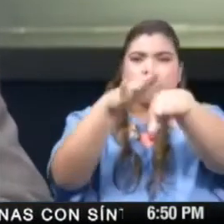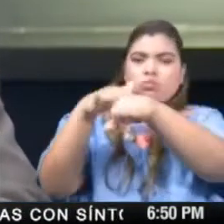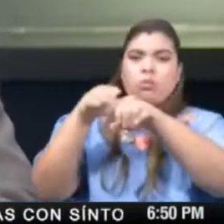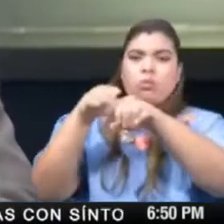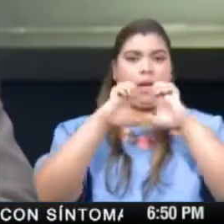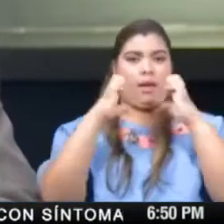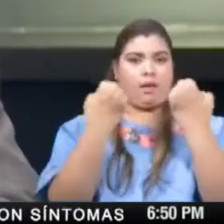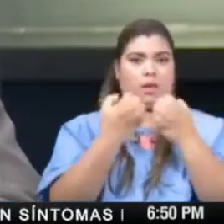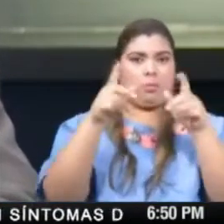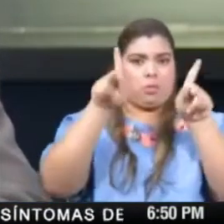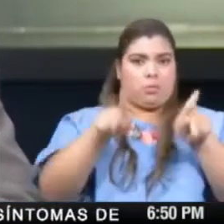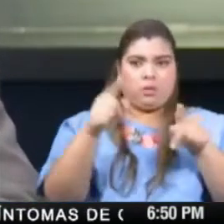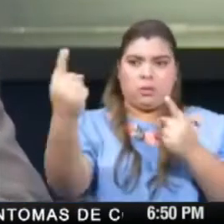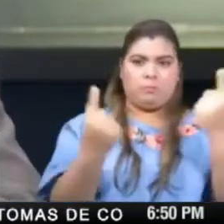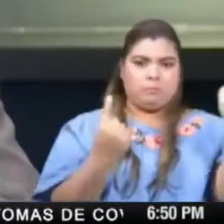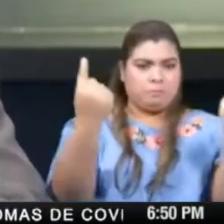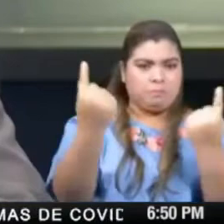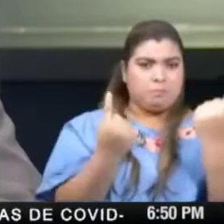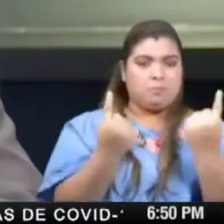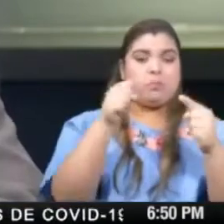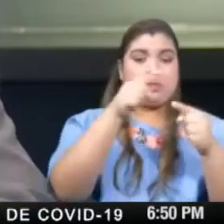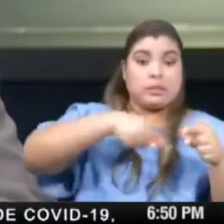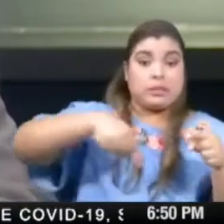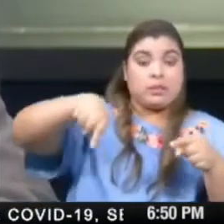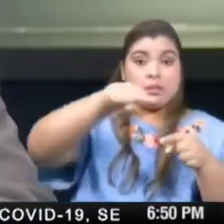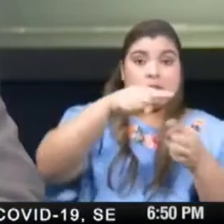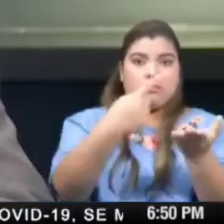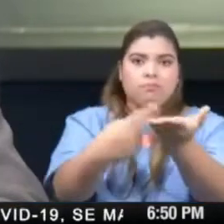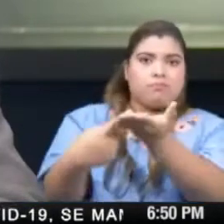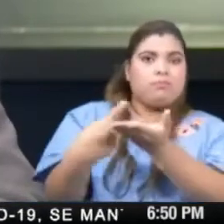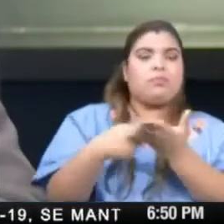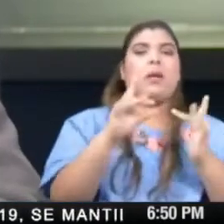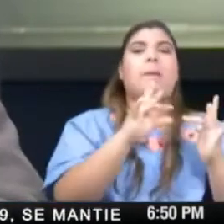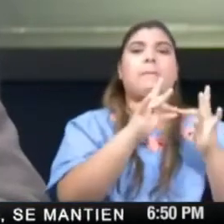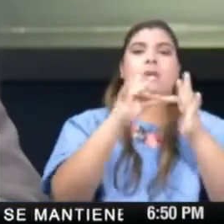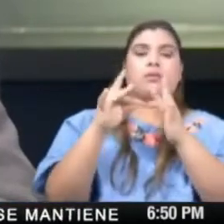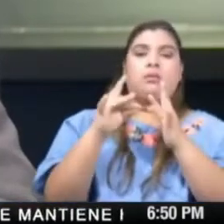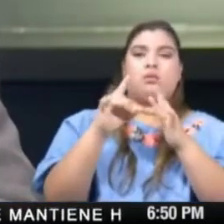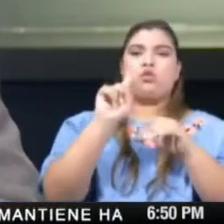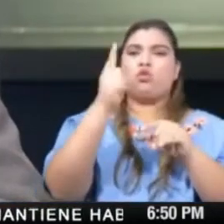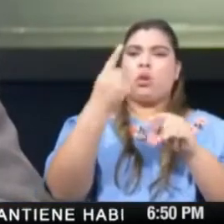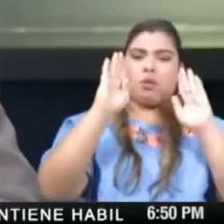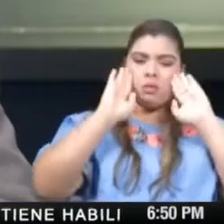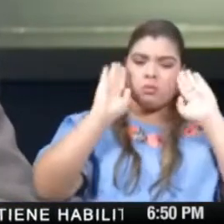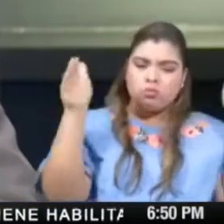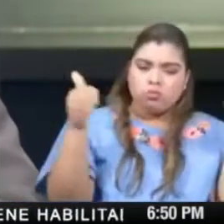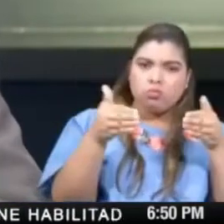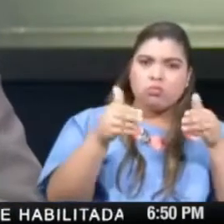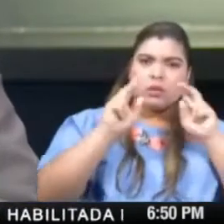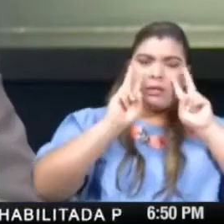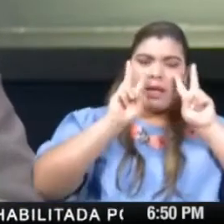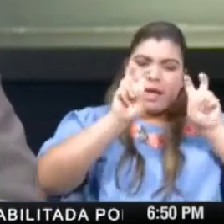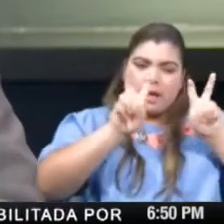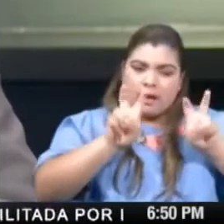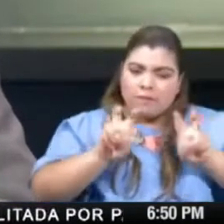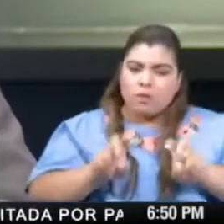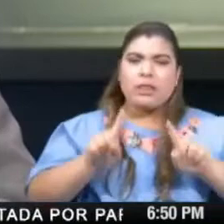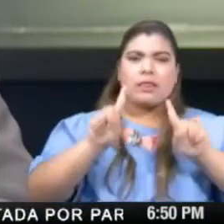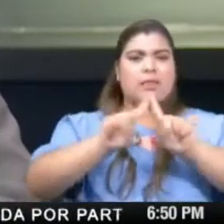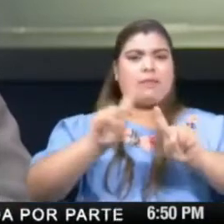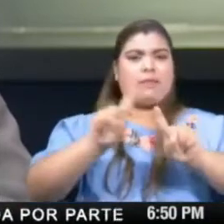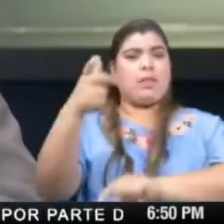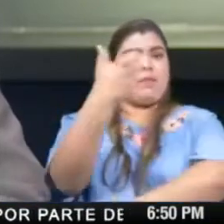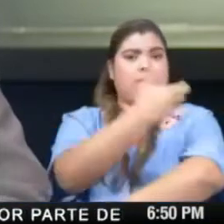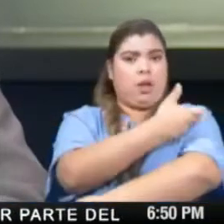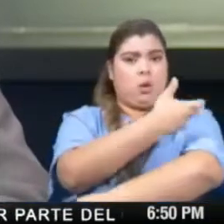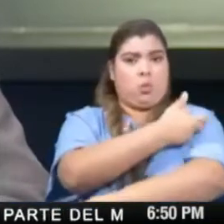una mesa temática para el estudio y análisis de las diferentes vacunas que se están ventilando a